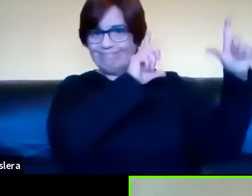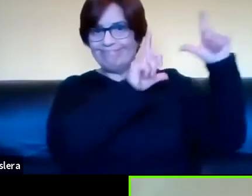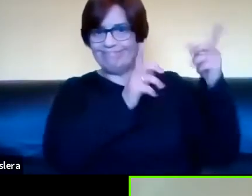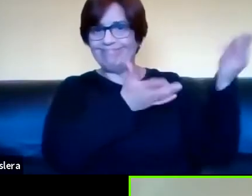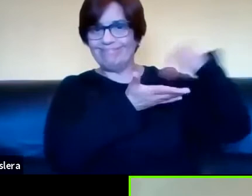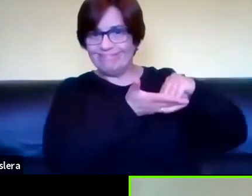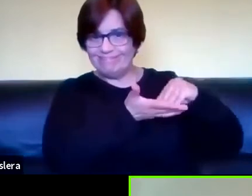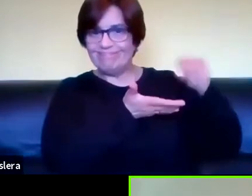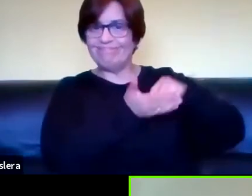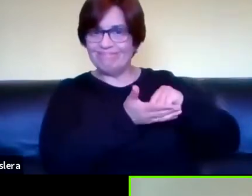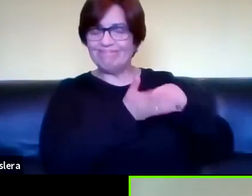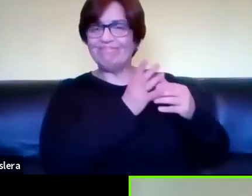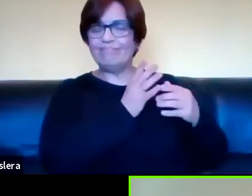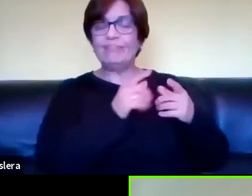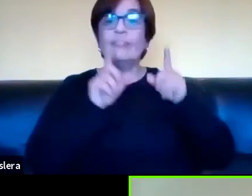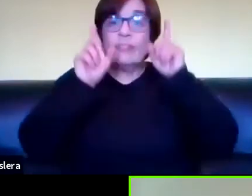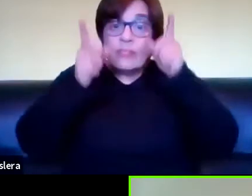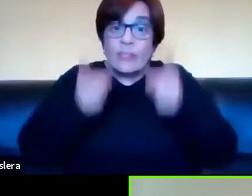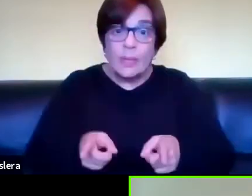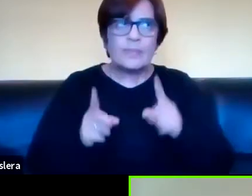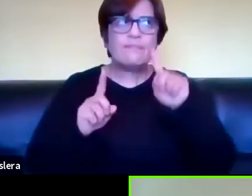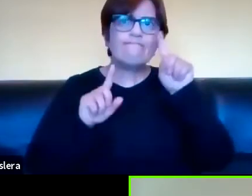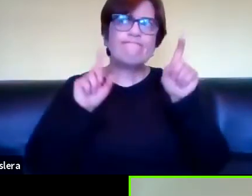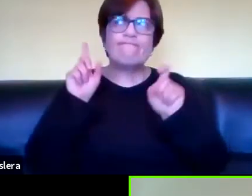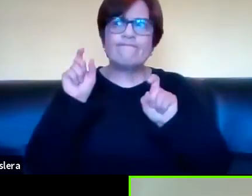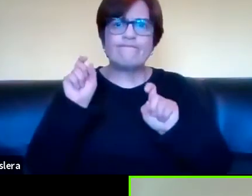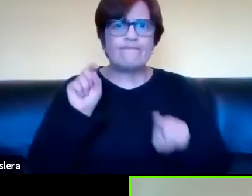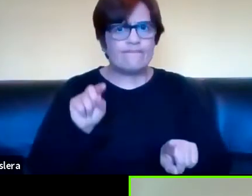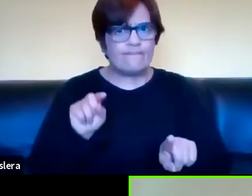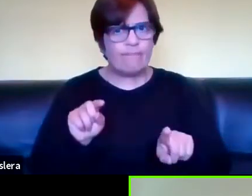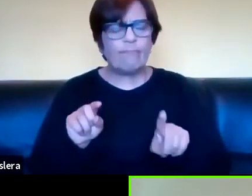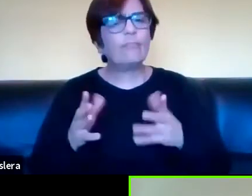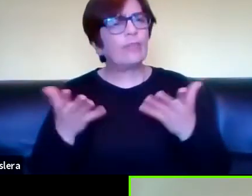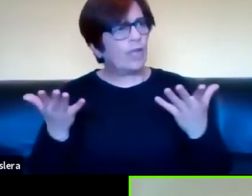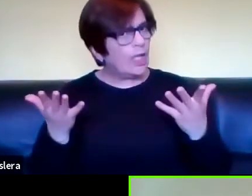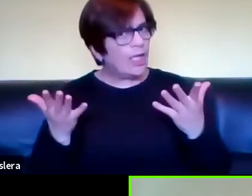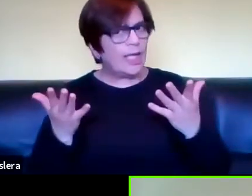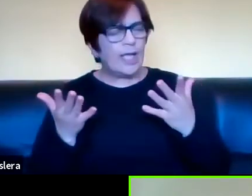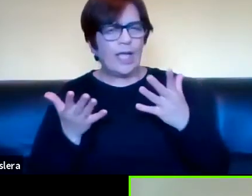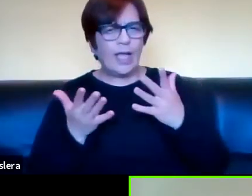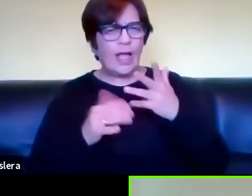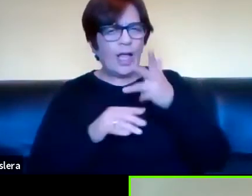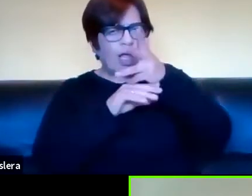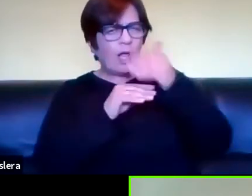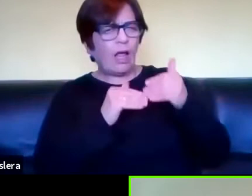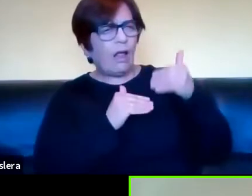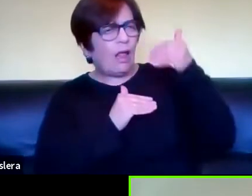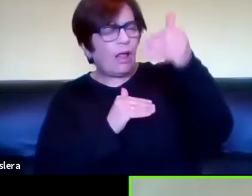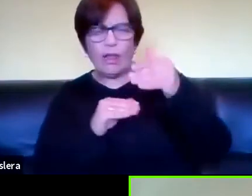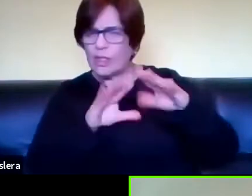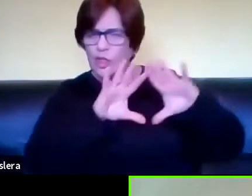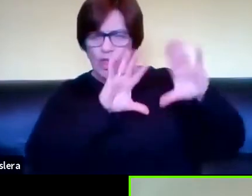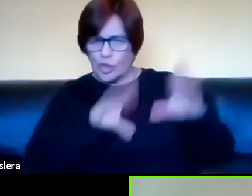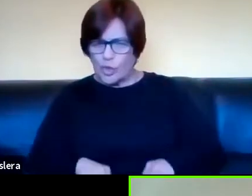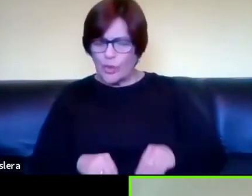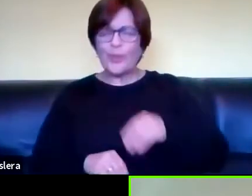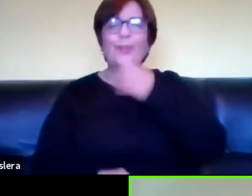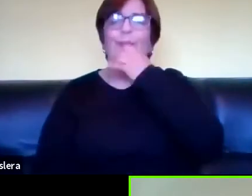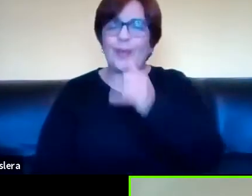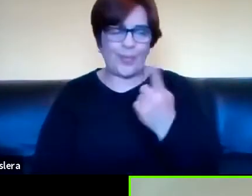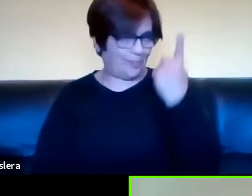y a su vez la gran pregunta es ¿es todo textualidad diferida? ayer por ejemplo estaba